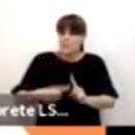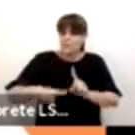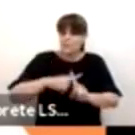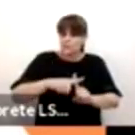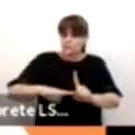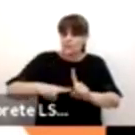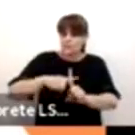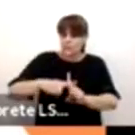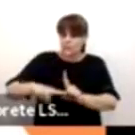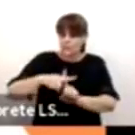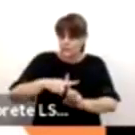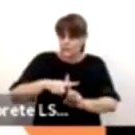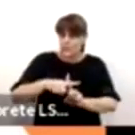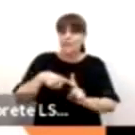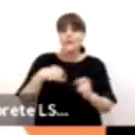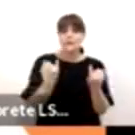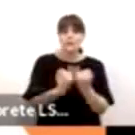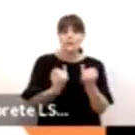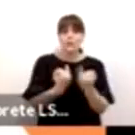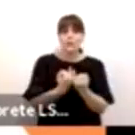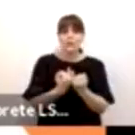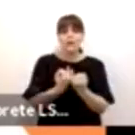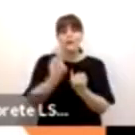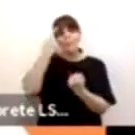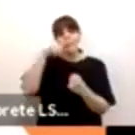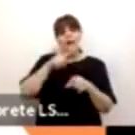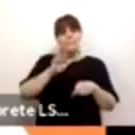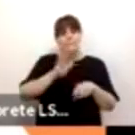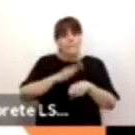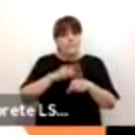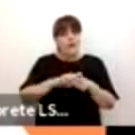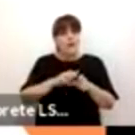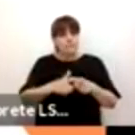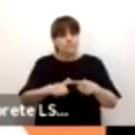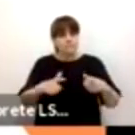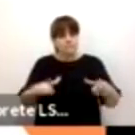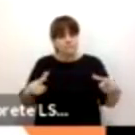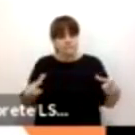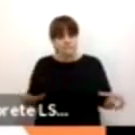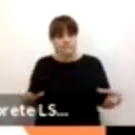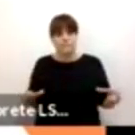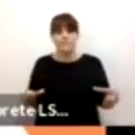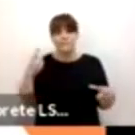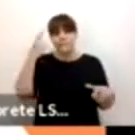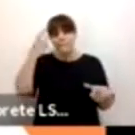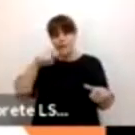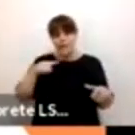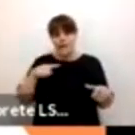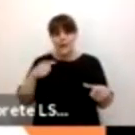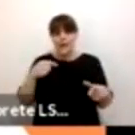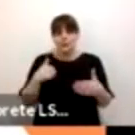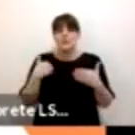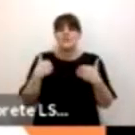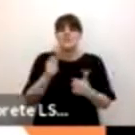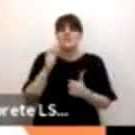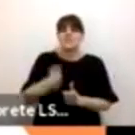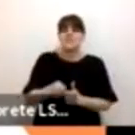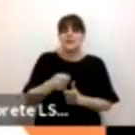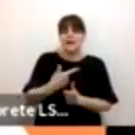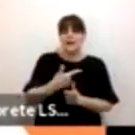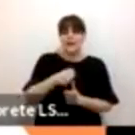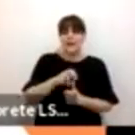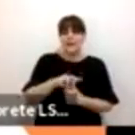forman parte del cruce de la población que cuestione estos mandatos de género, de